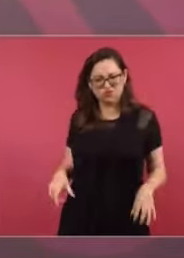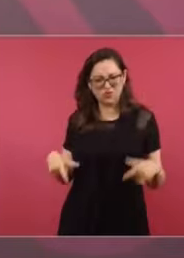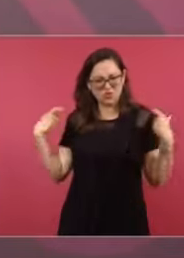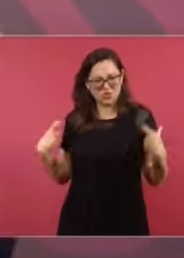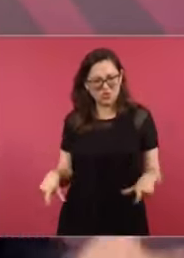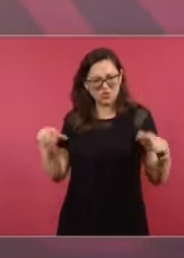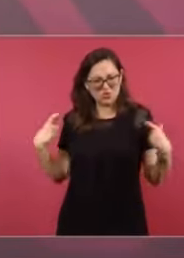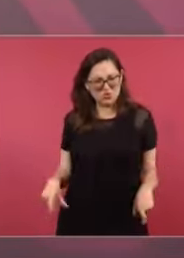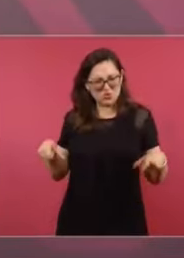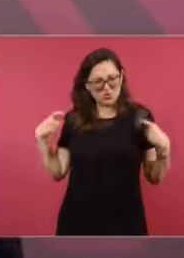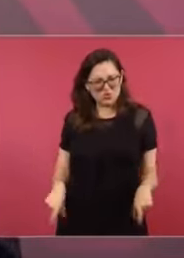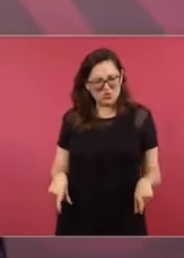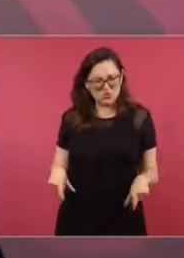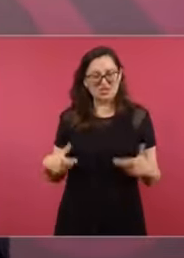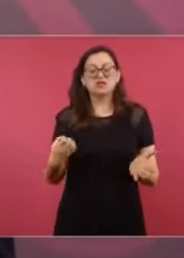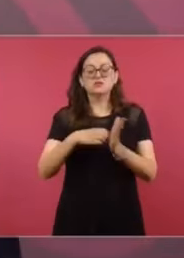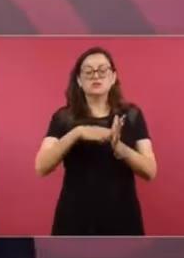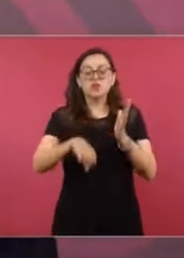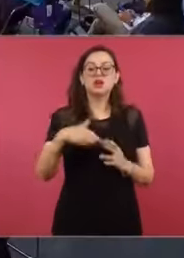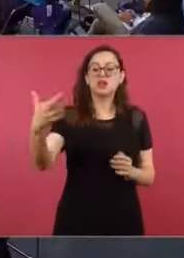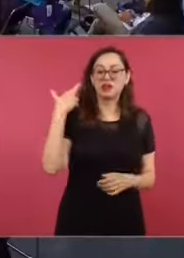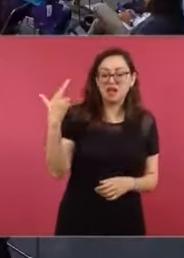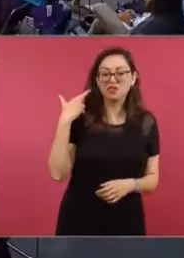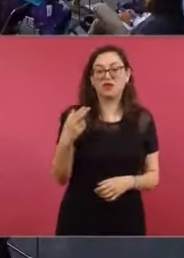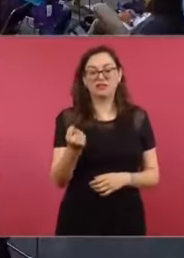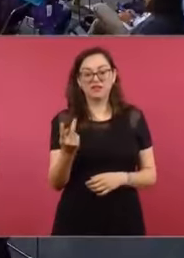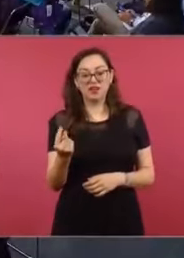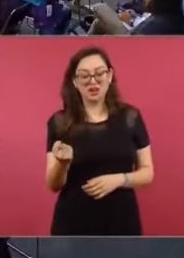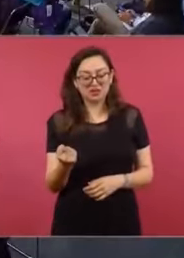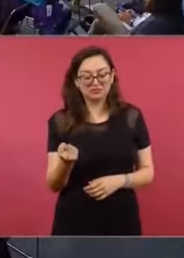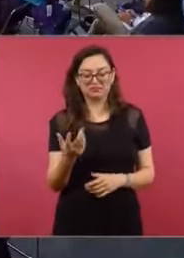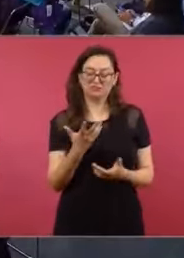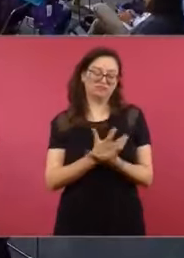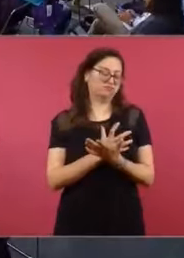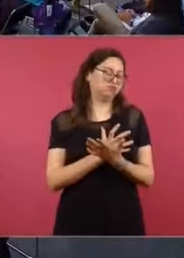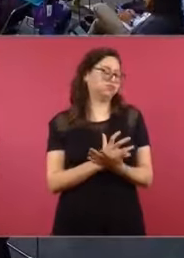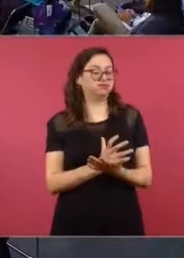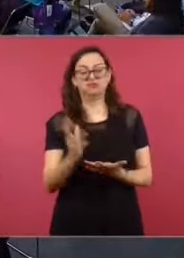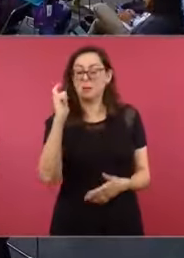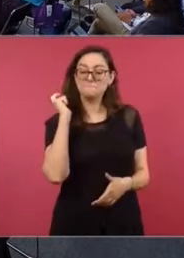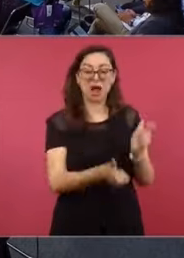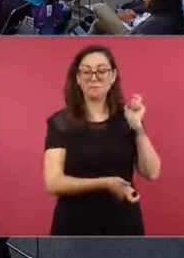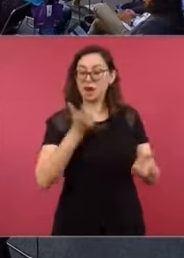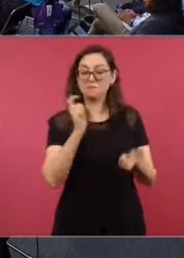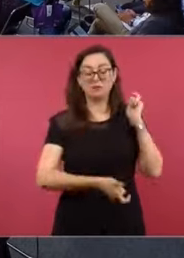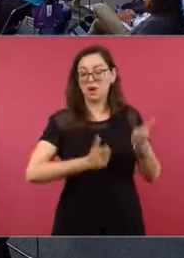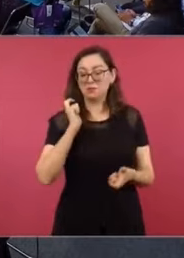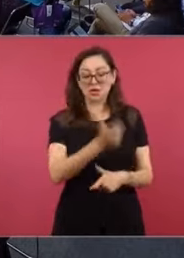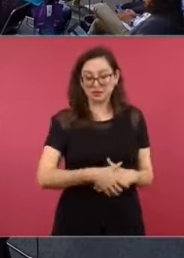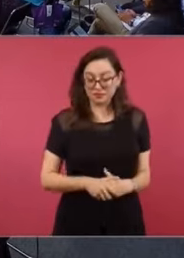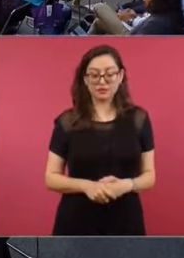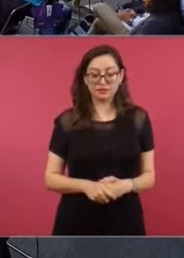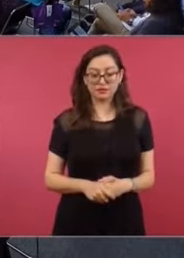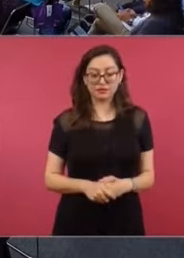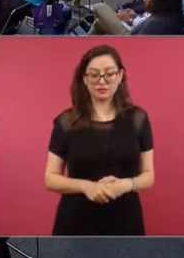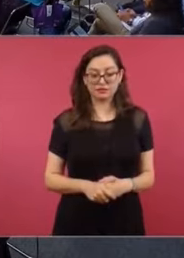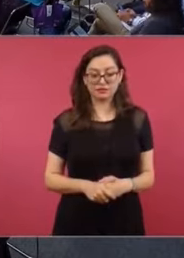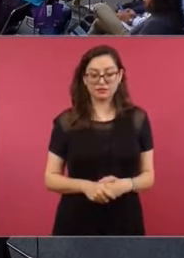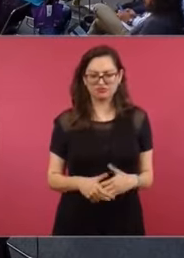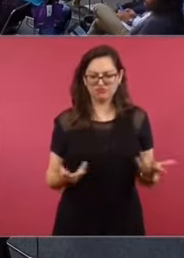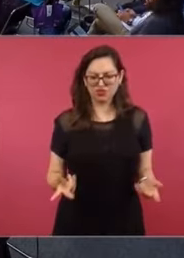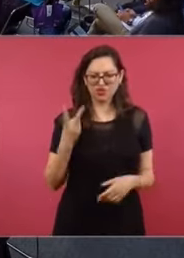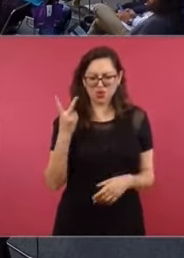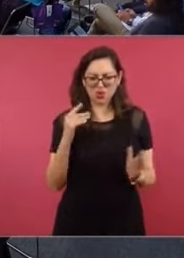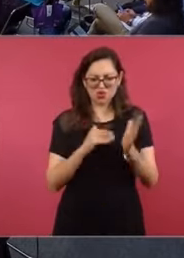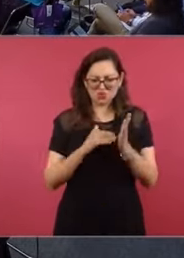eran sueldos, por ejemplo, para los conductores de radio, televisión, exagerados, extravagantes, no es posible que dos millones